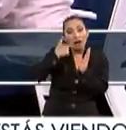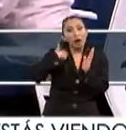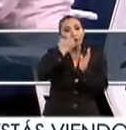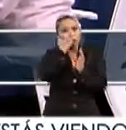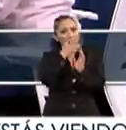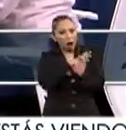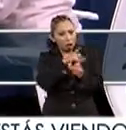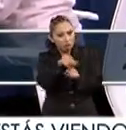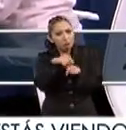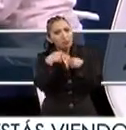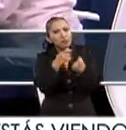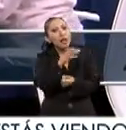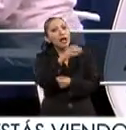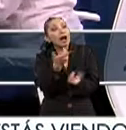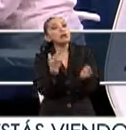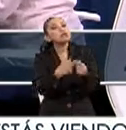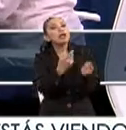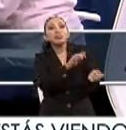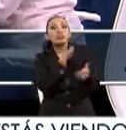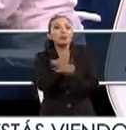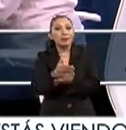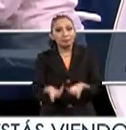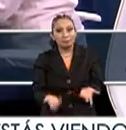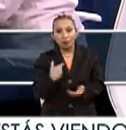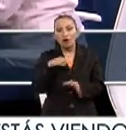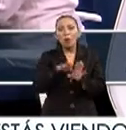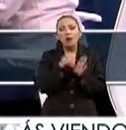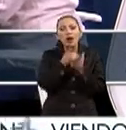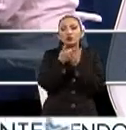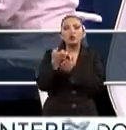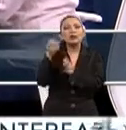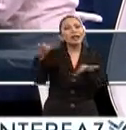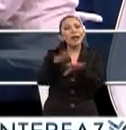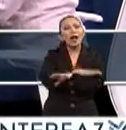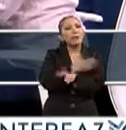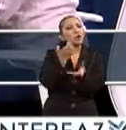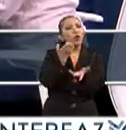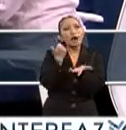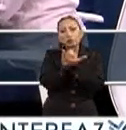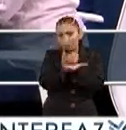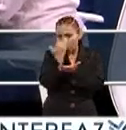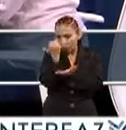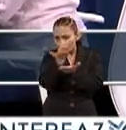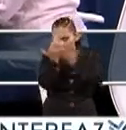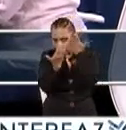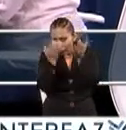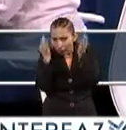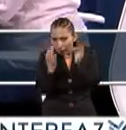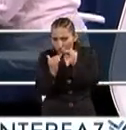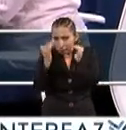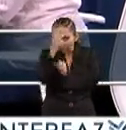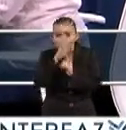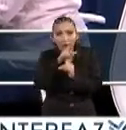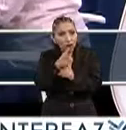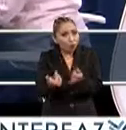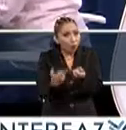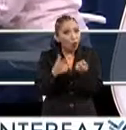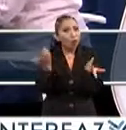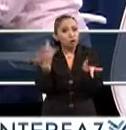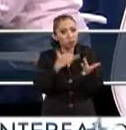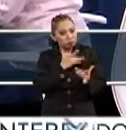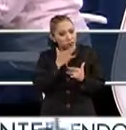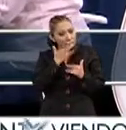¿Cómo impactó en tu vida académica este cambio? ¿Qué tanto te ayudó? ¿Qué tanto lo pudiste ver